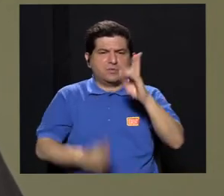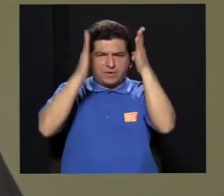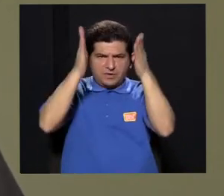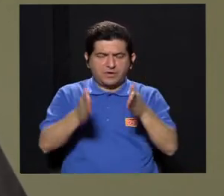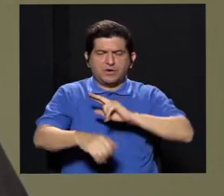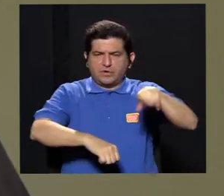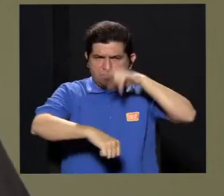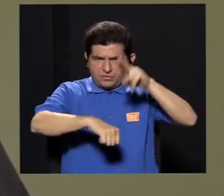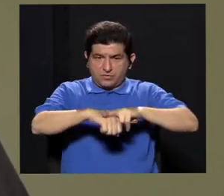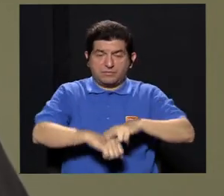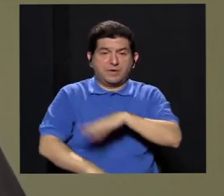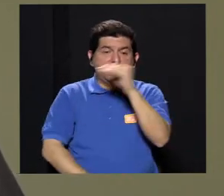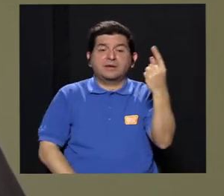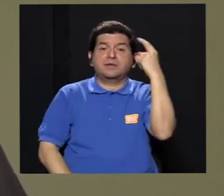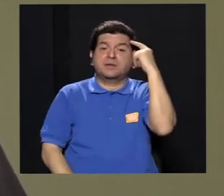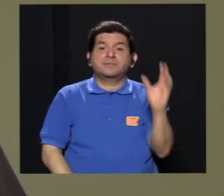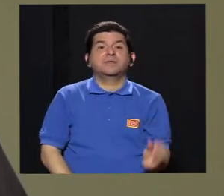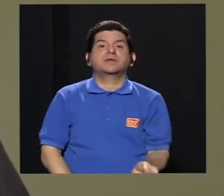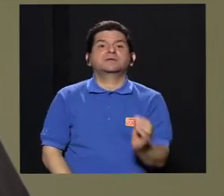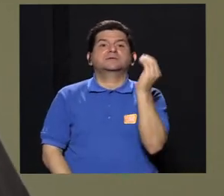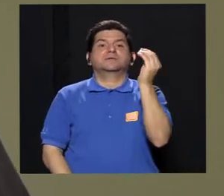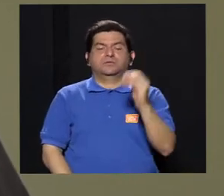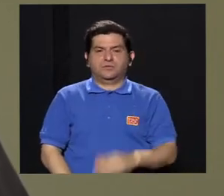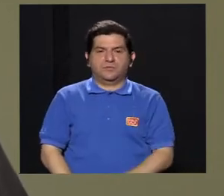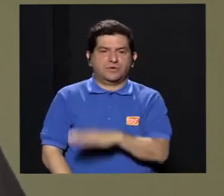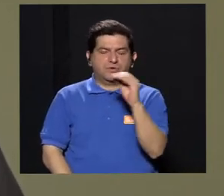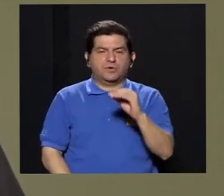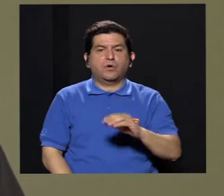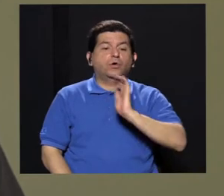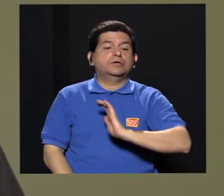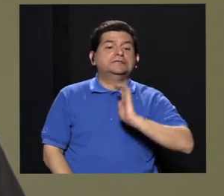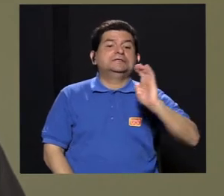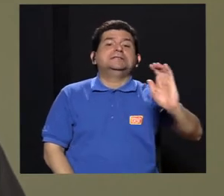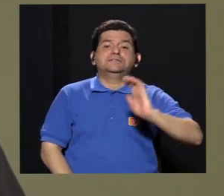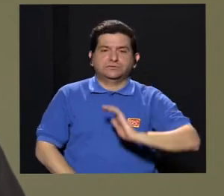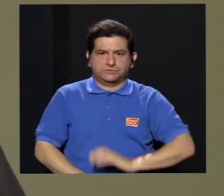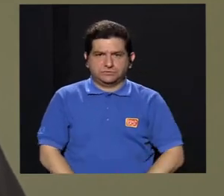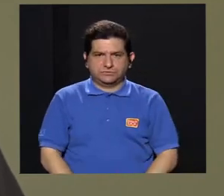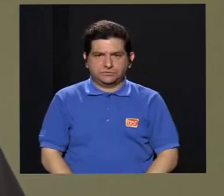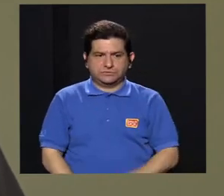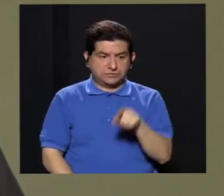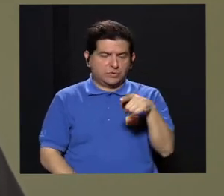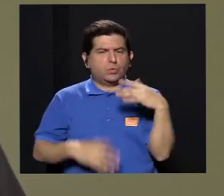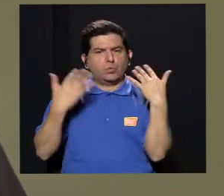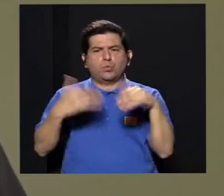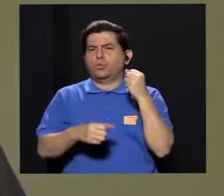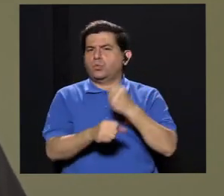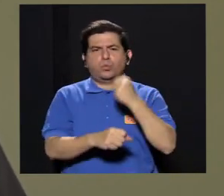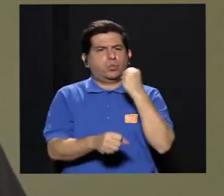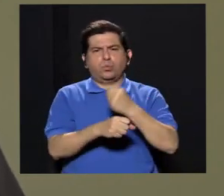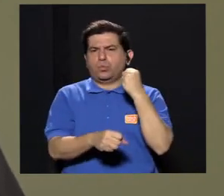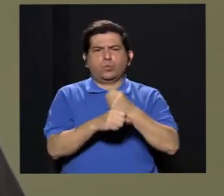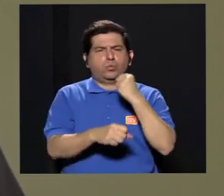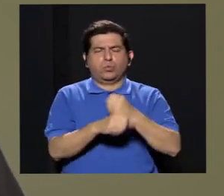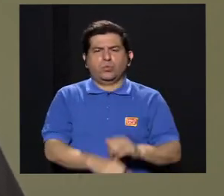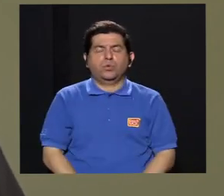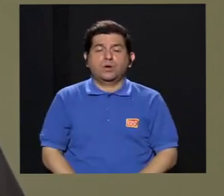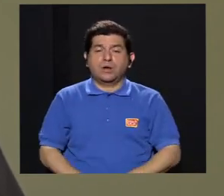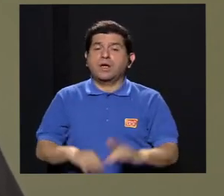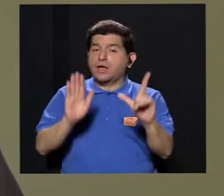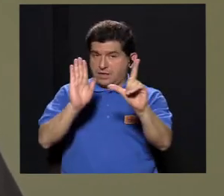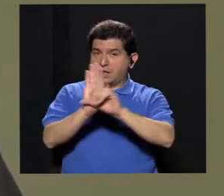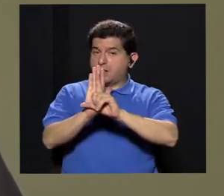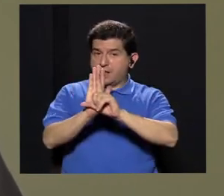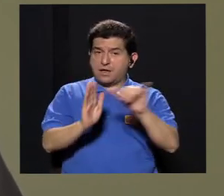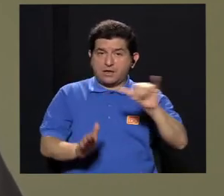alimentario del costarricense en general, y ni se diga de los jóvenes o de los niños. Entonces, ahí hay mucho que hacer